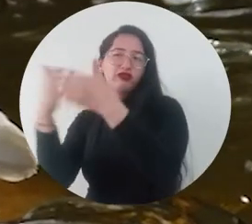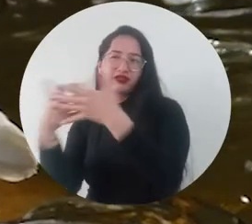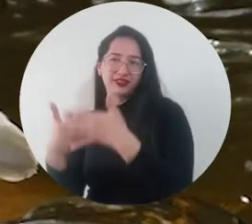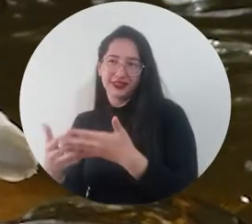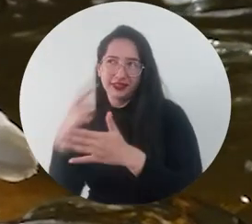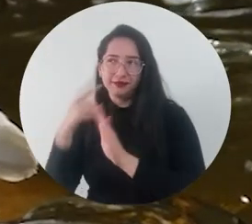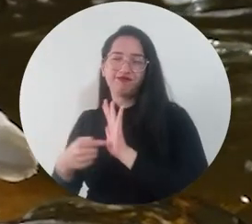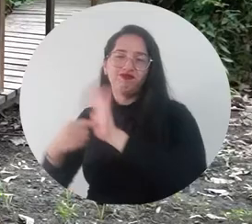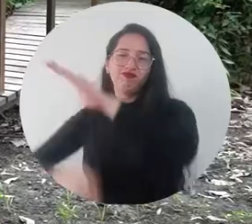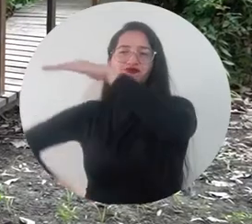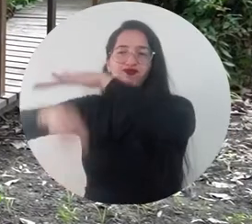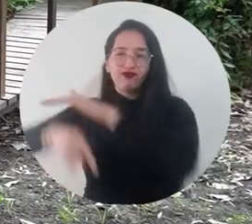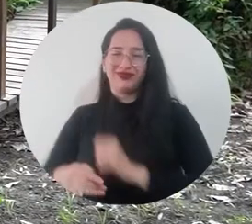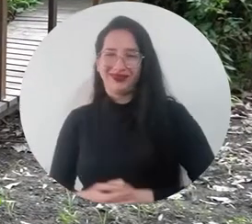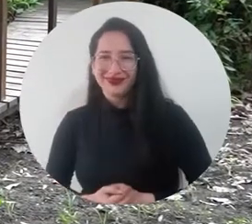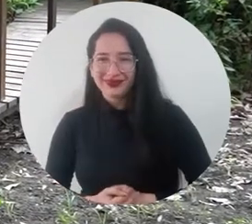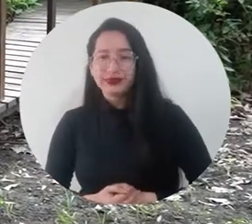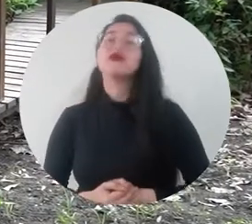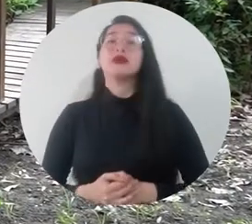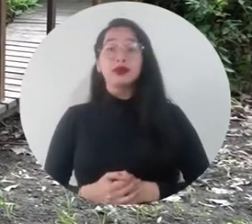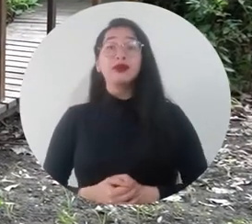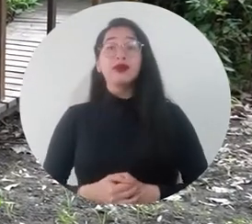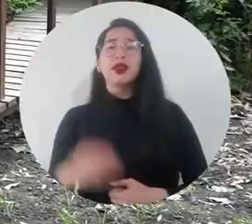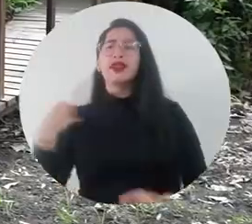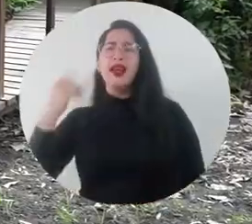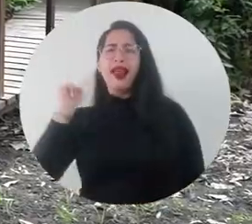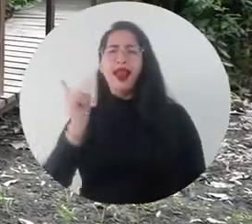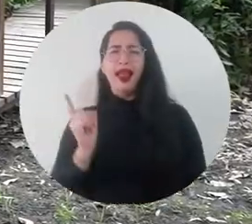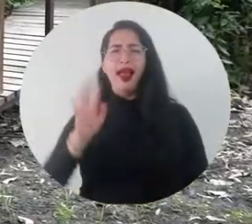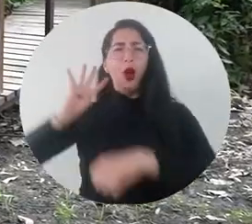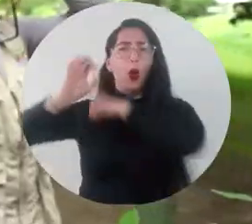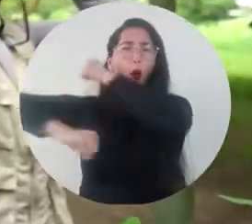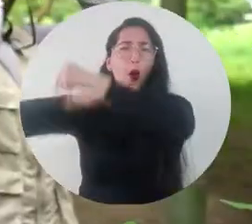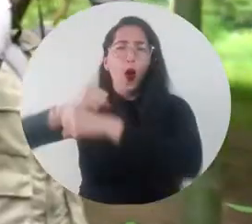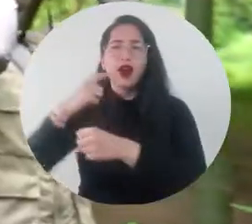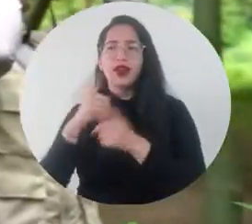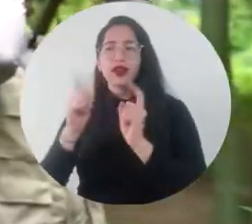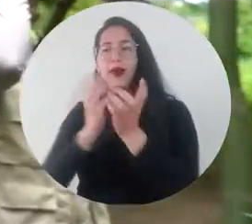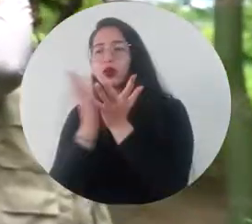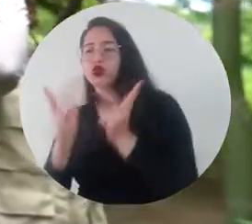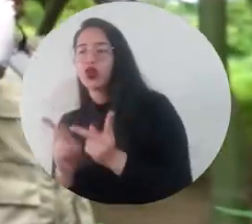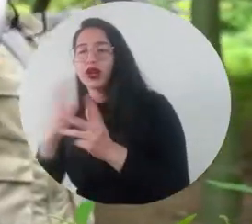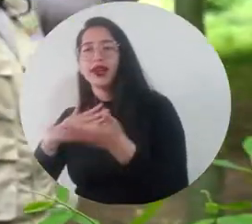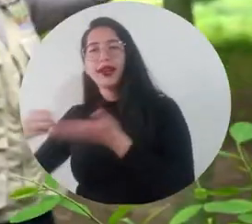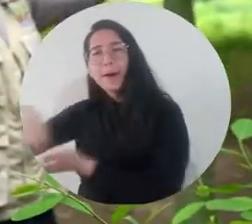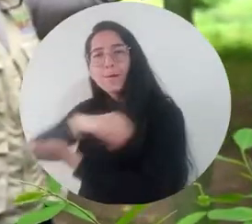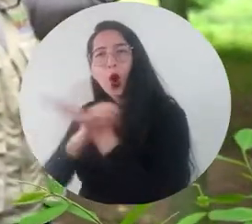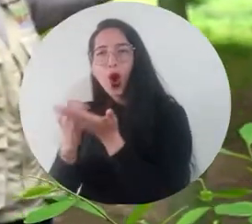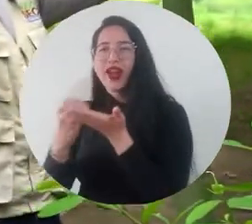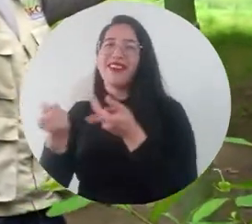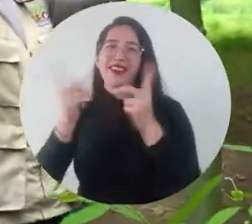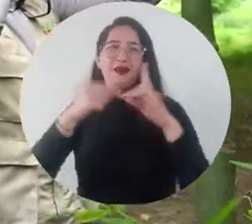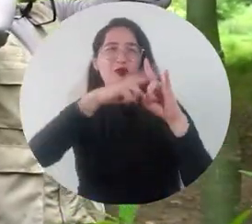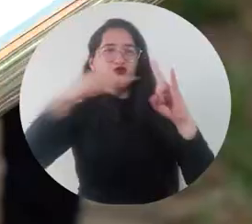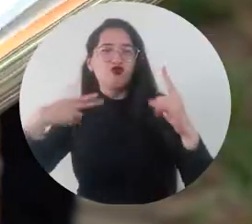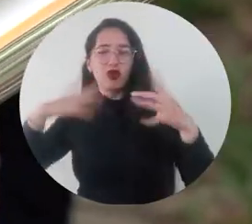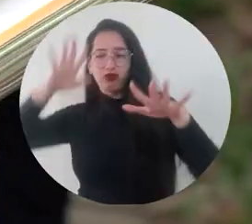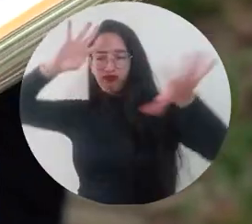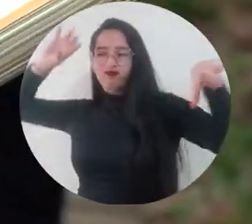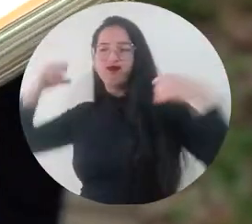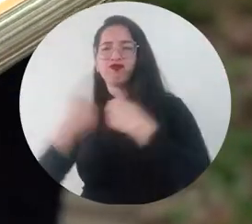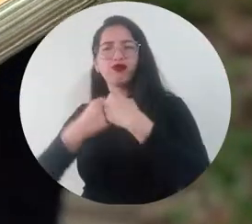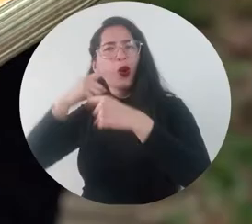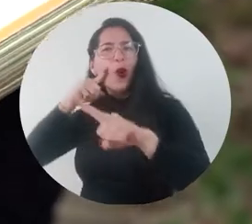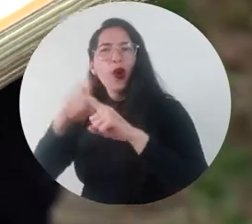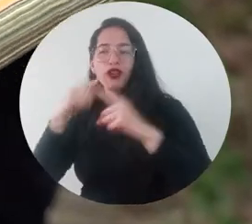las personas que observan las aves Durante cuatro años, la Alma Mater a través de docentes y estudiantes del programa de Biología ha participado en esta